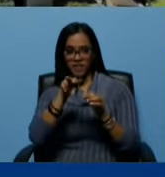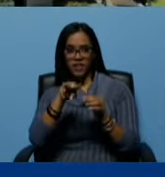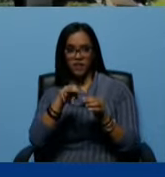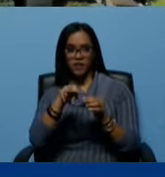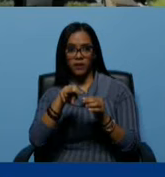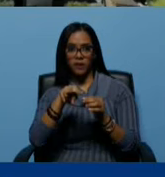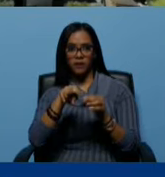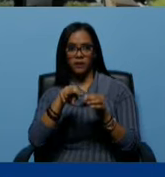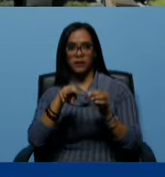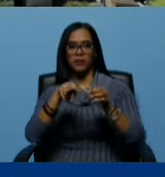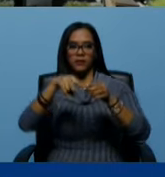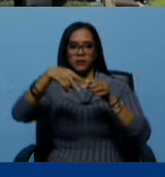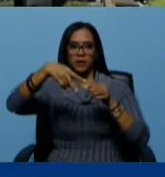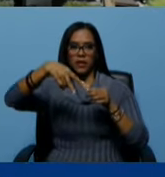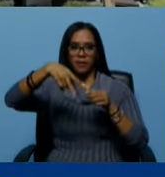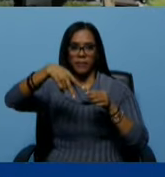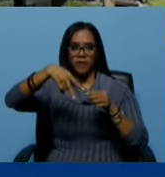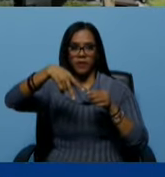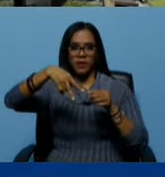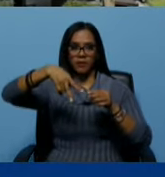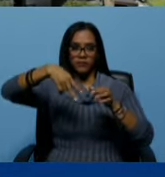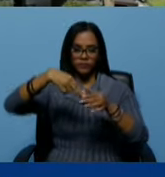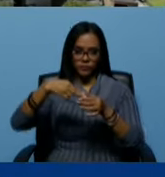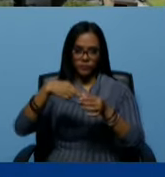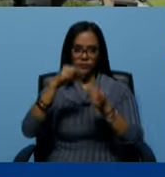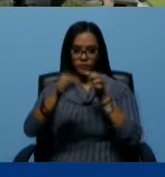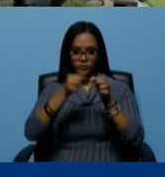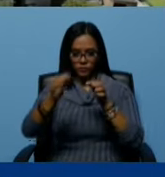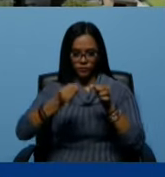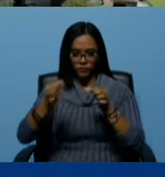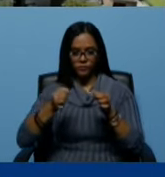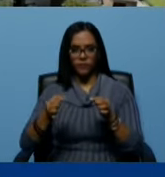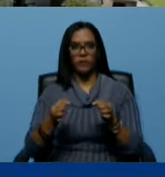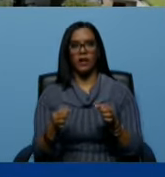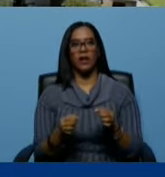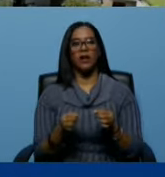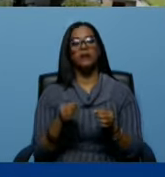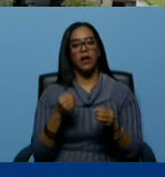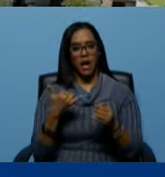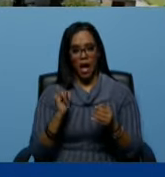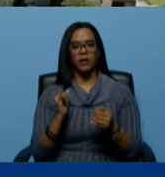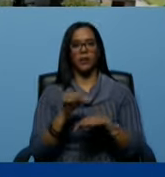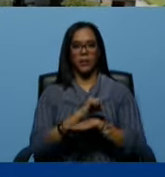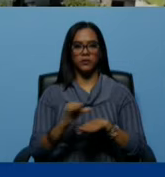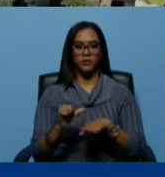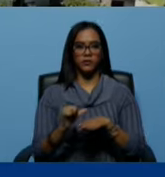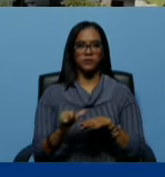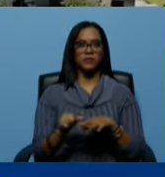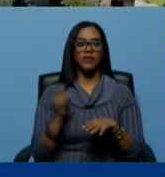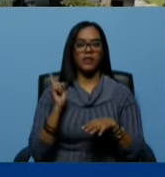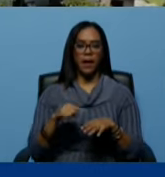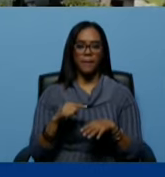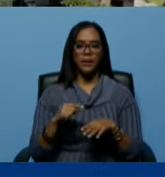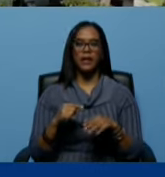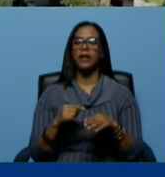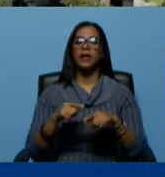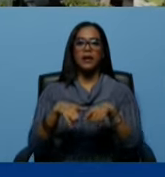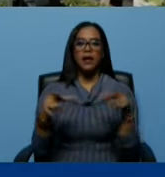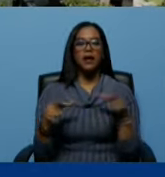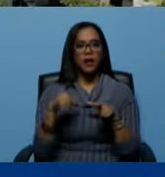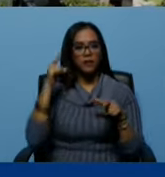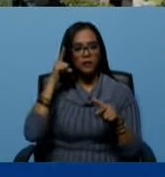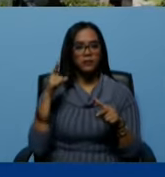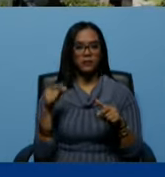en este querido hospital y esperemos que se sigan dando muchas más. En el área de ginecología de mínima invasión, tenemos la